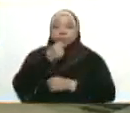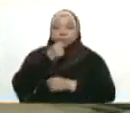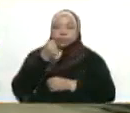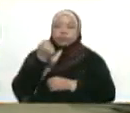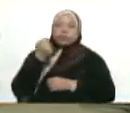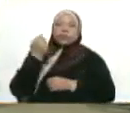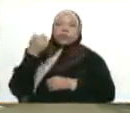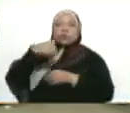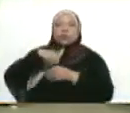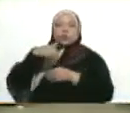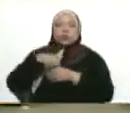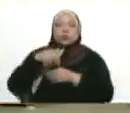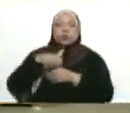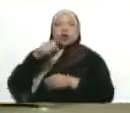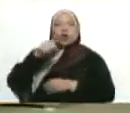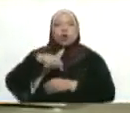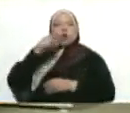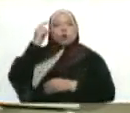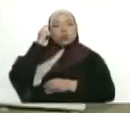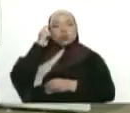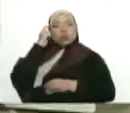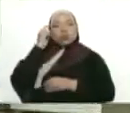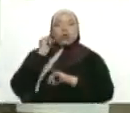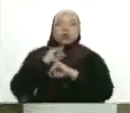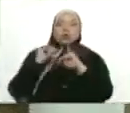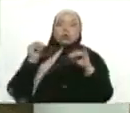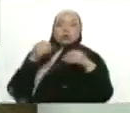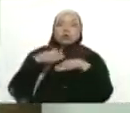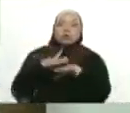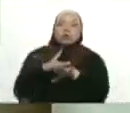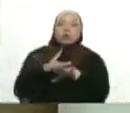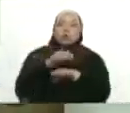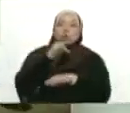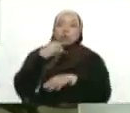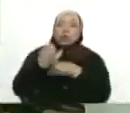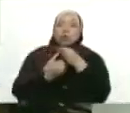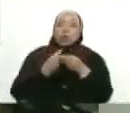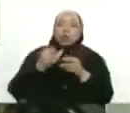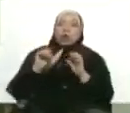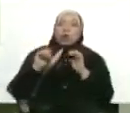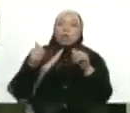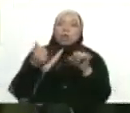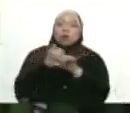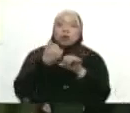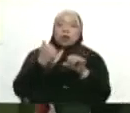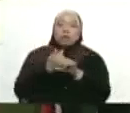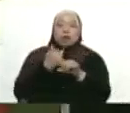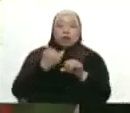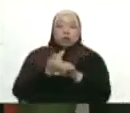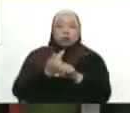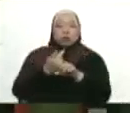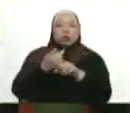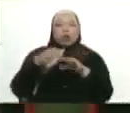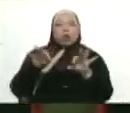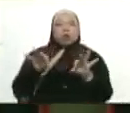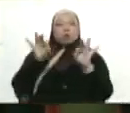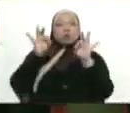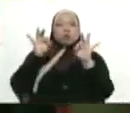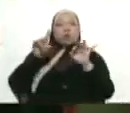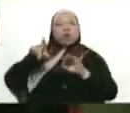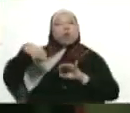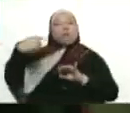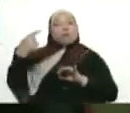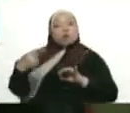de postulaciones, que el día de hoy ha quedado instalado para comenzar el trabajo de lo que es la selección para los